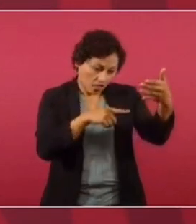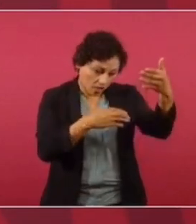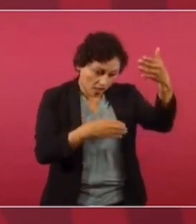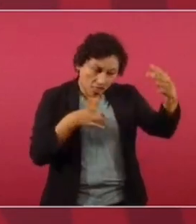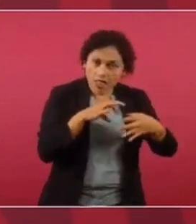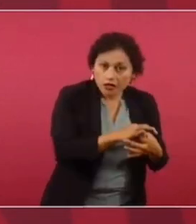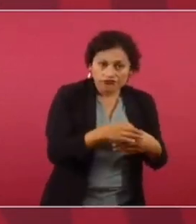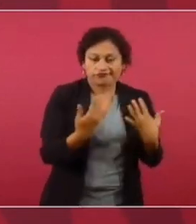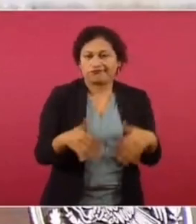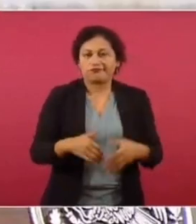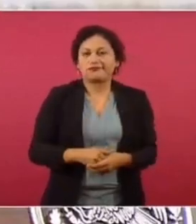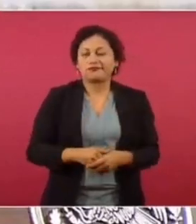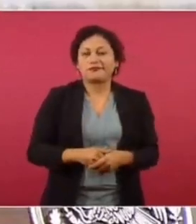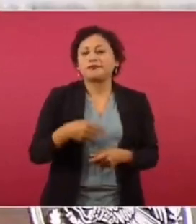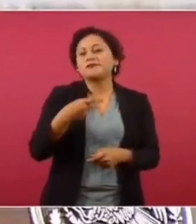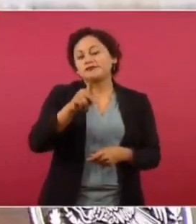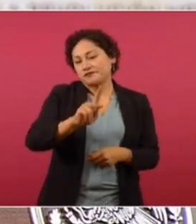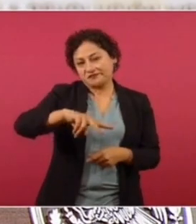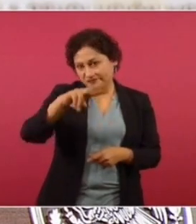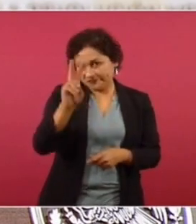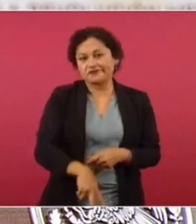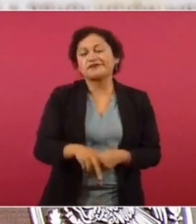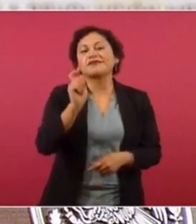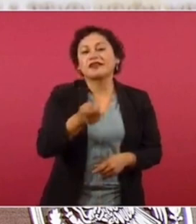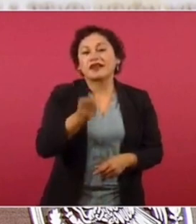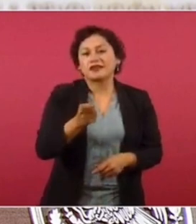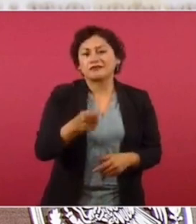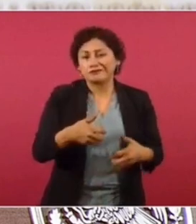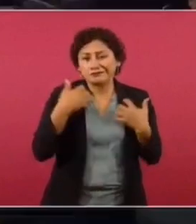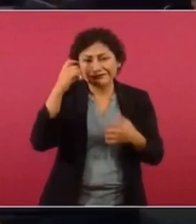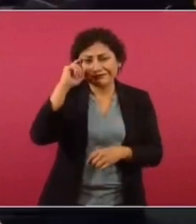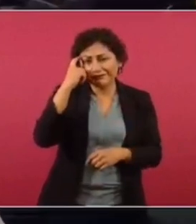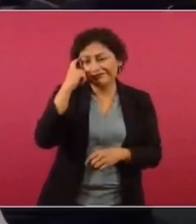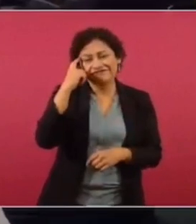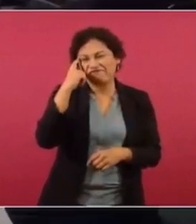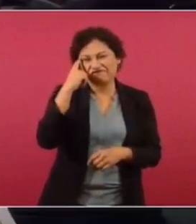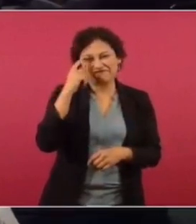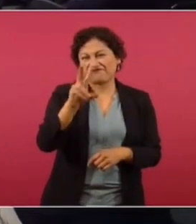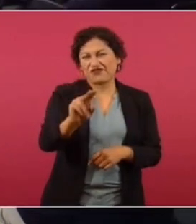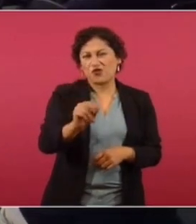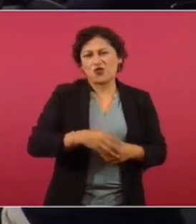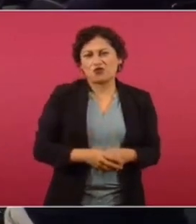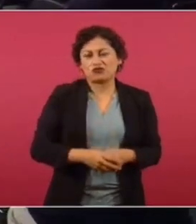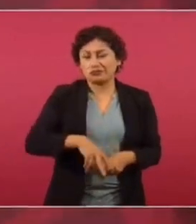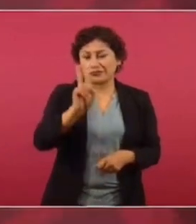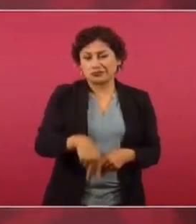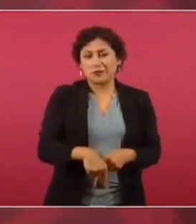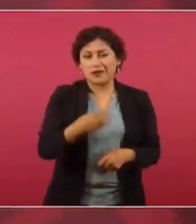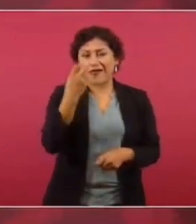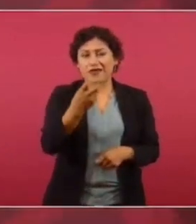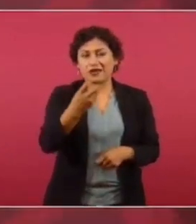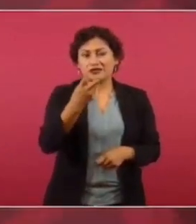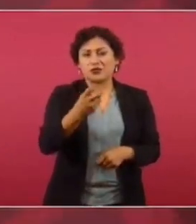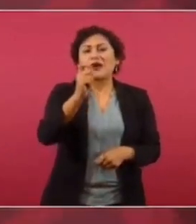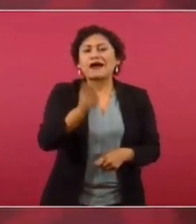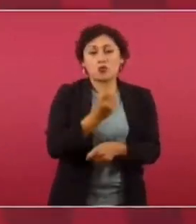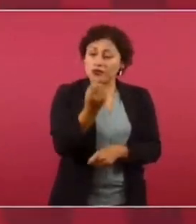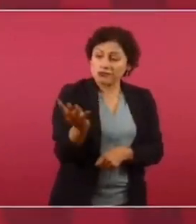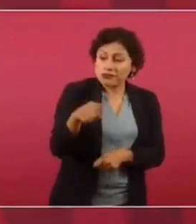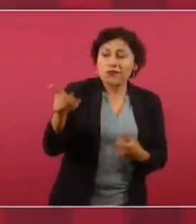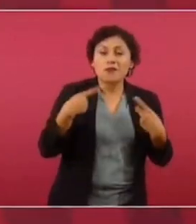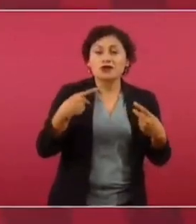Pero la verdad no es para enojo. Es un timbre de orgullo que esta gente